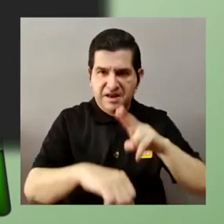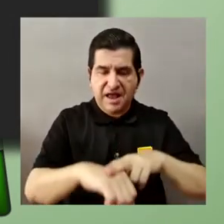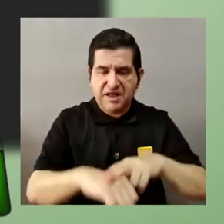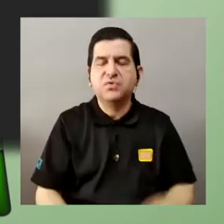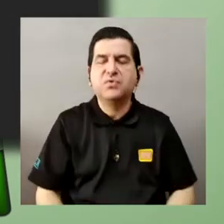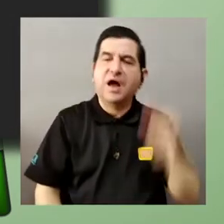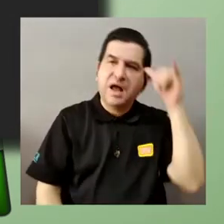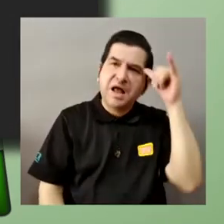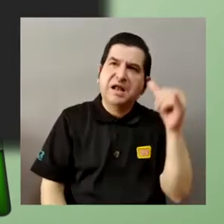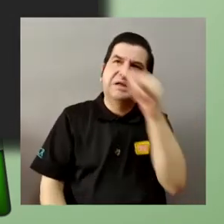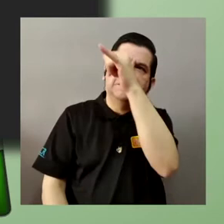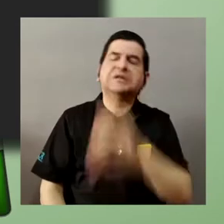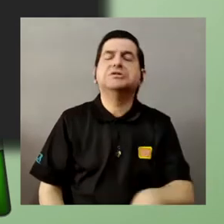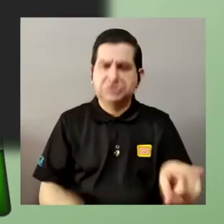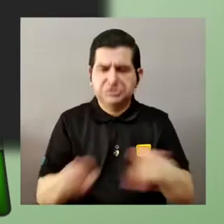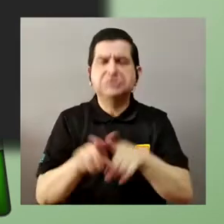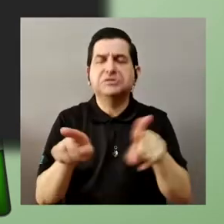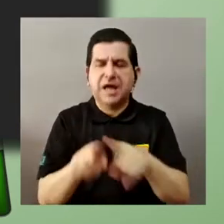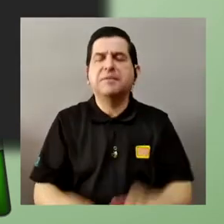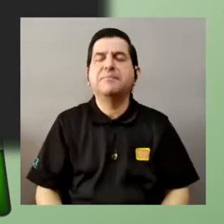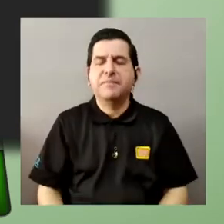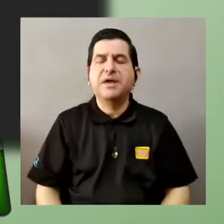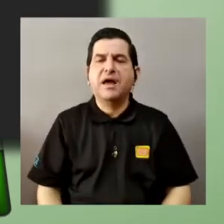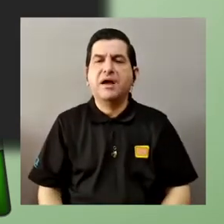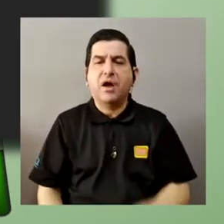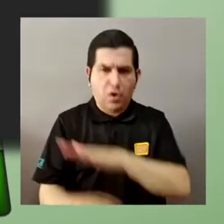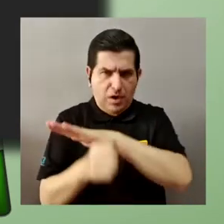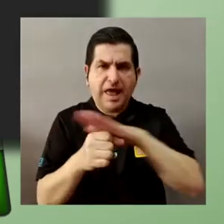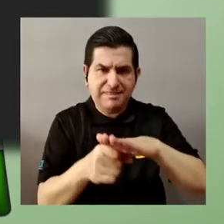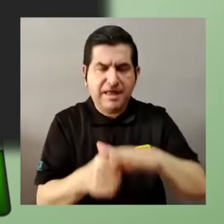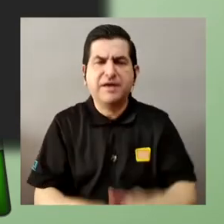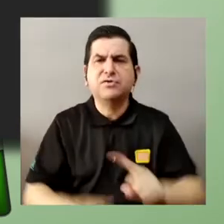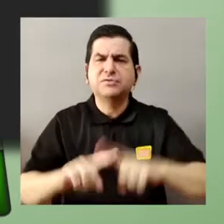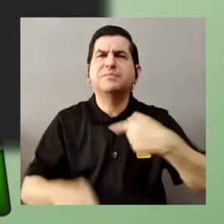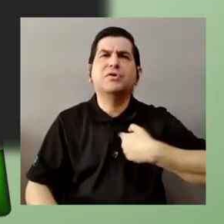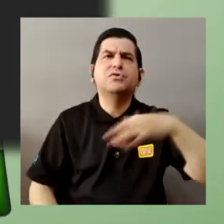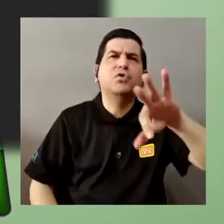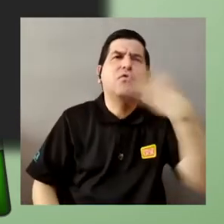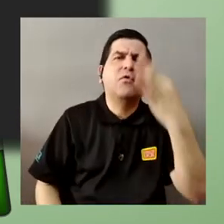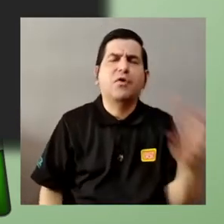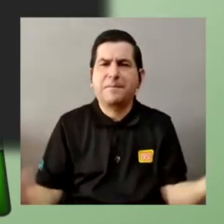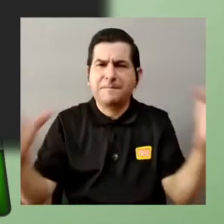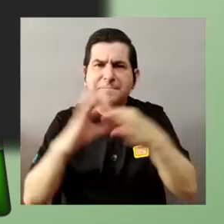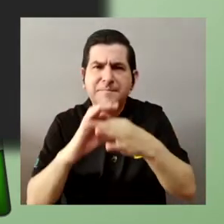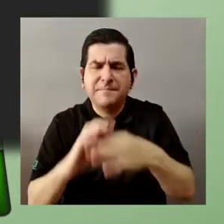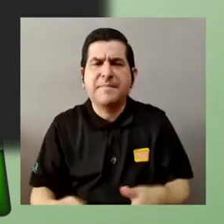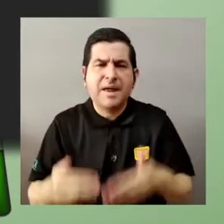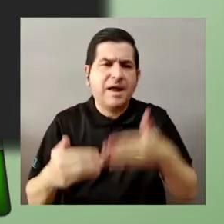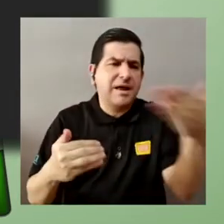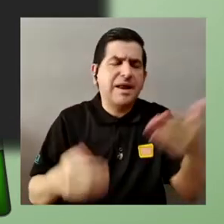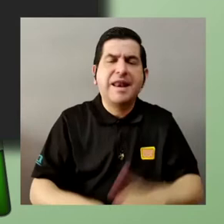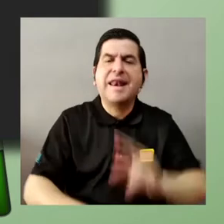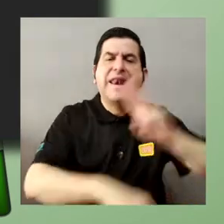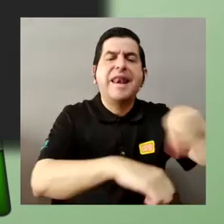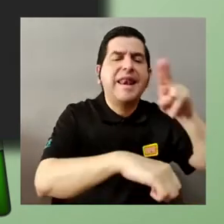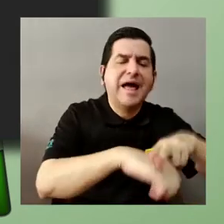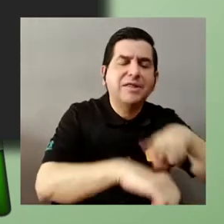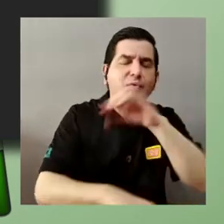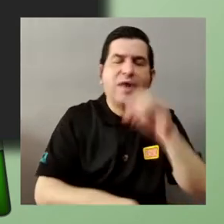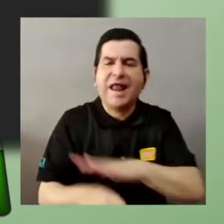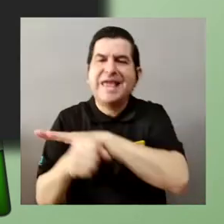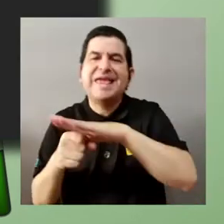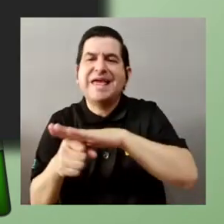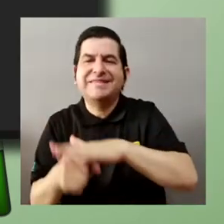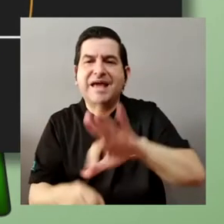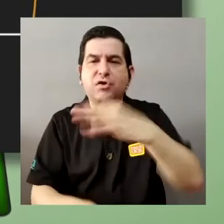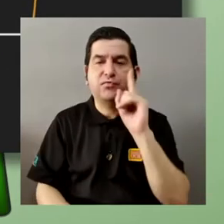verdad entonces también son infinitos como hago yo para encontrar una forma de asociar a los elementos de los naturales los elementos de los enteros de una única forma y